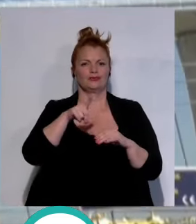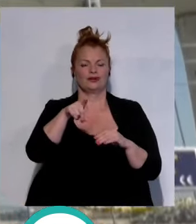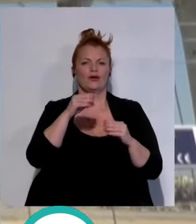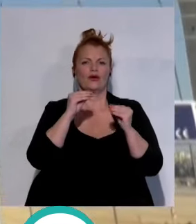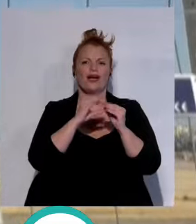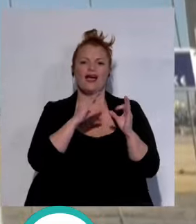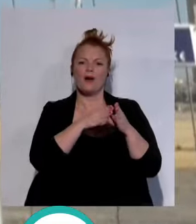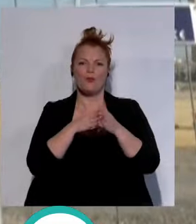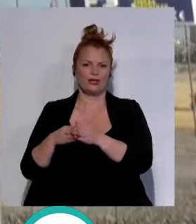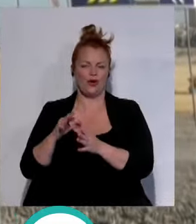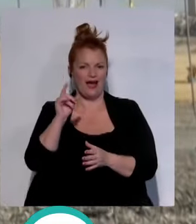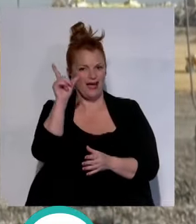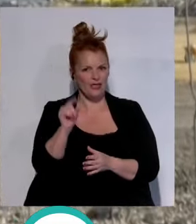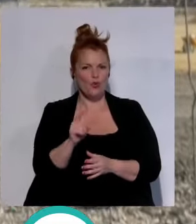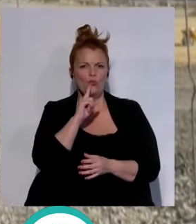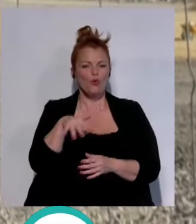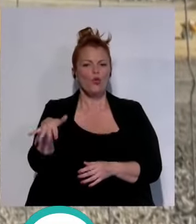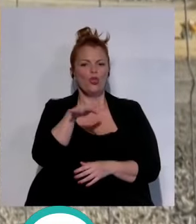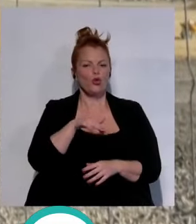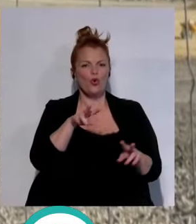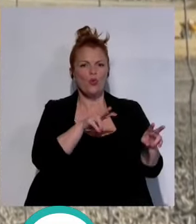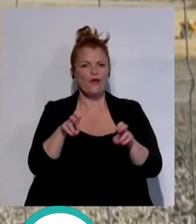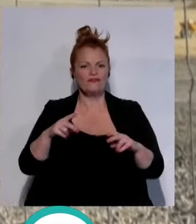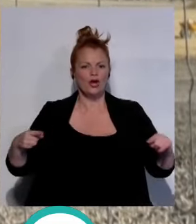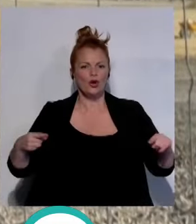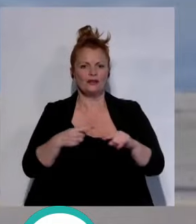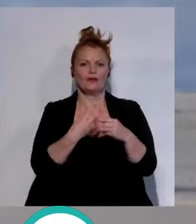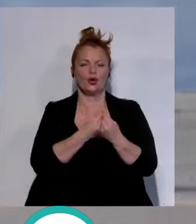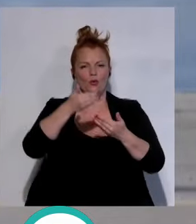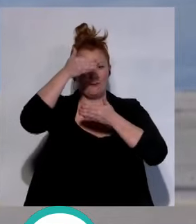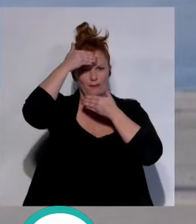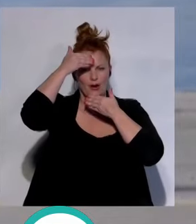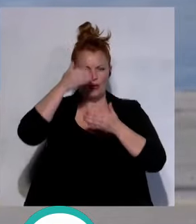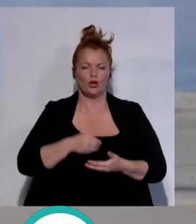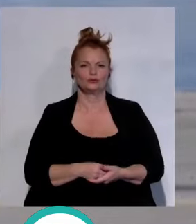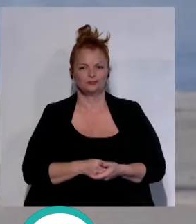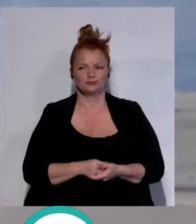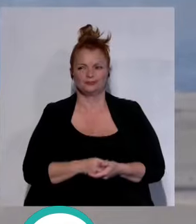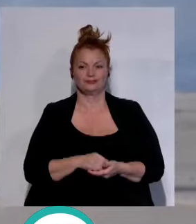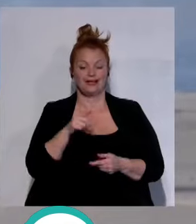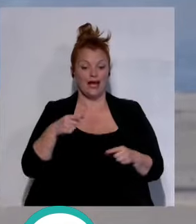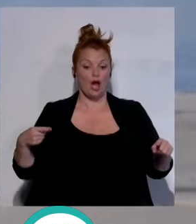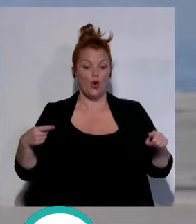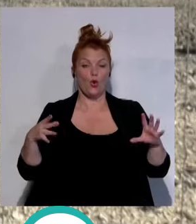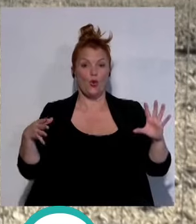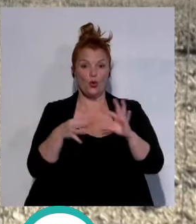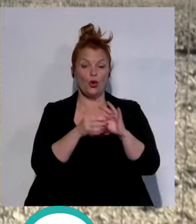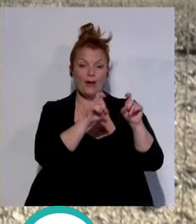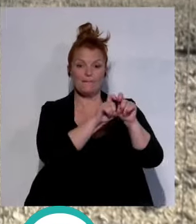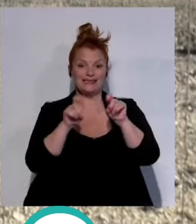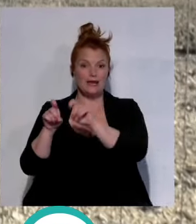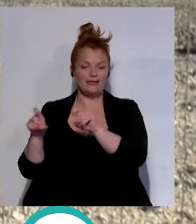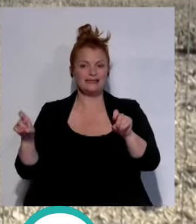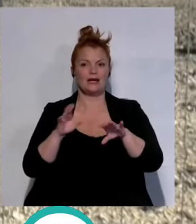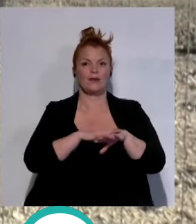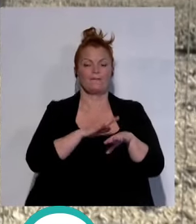respecto al puerto de Algeciras como un punto nuevo de conectividad con Marruecos creo que esa unión entre empresas para poder fortalecer